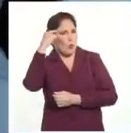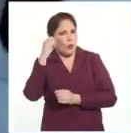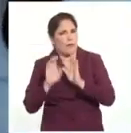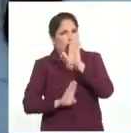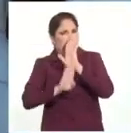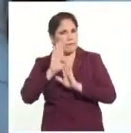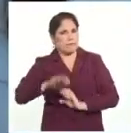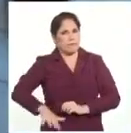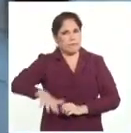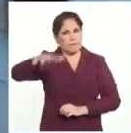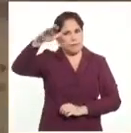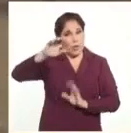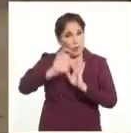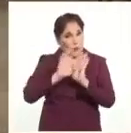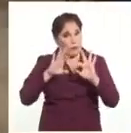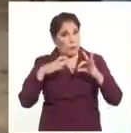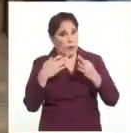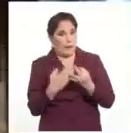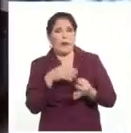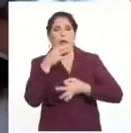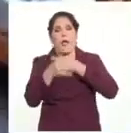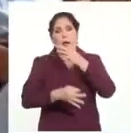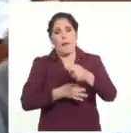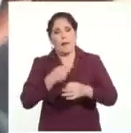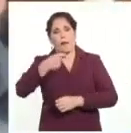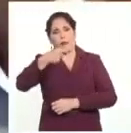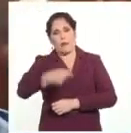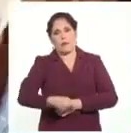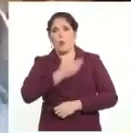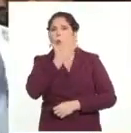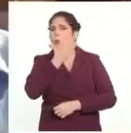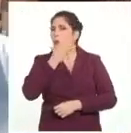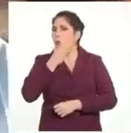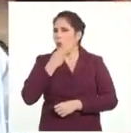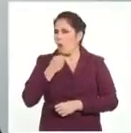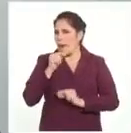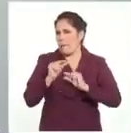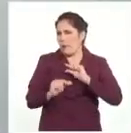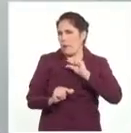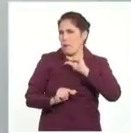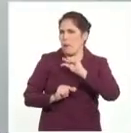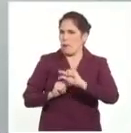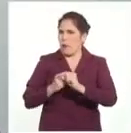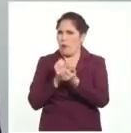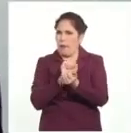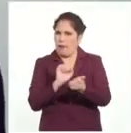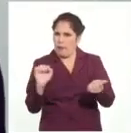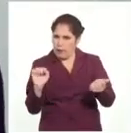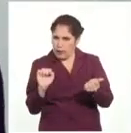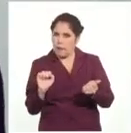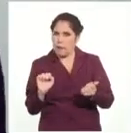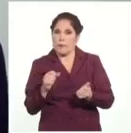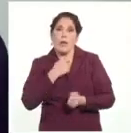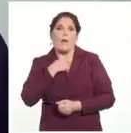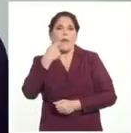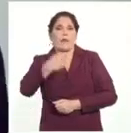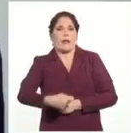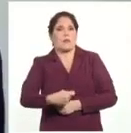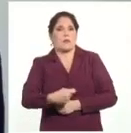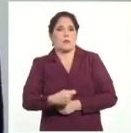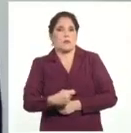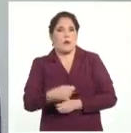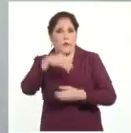El nuevo Código contempla las particularidades de la decisión de la que vaya a formar parte. Sobre todo a la hora de tomar una decisión sobre la